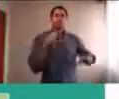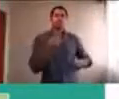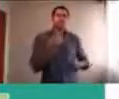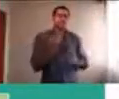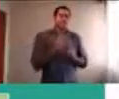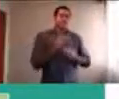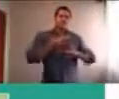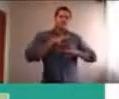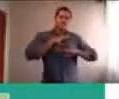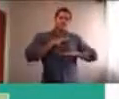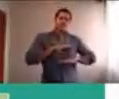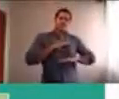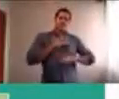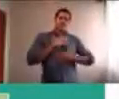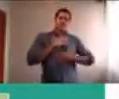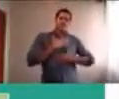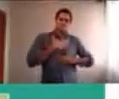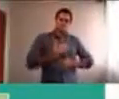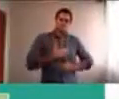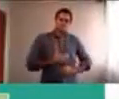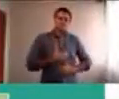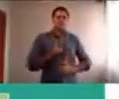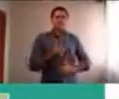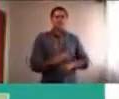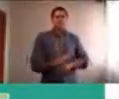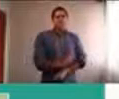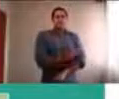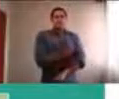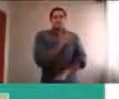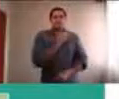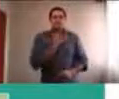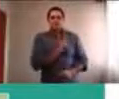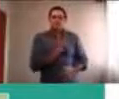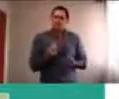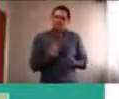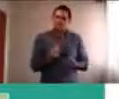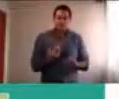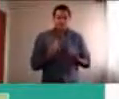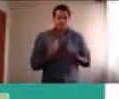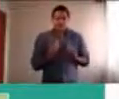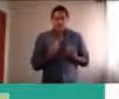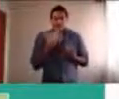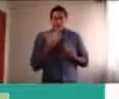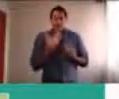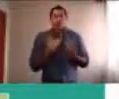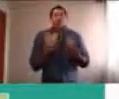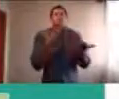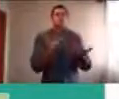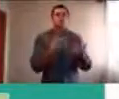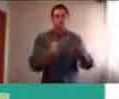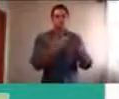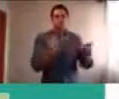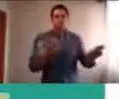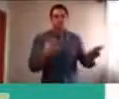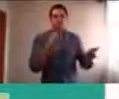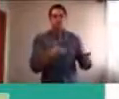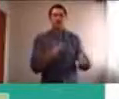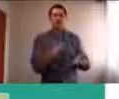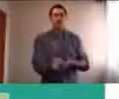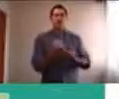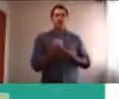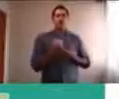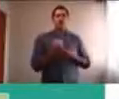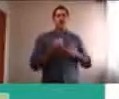emociones, que no son agradables, ni para nosotros, ni para nuestro entorno cercano, va a ayudar, a reducir, los conflictos,